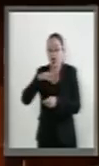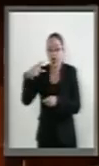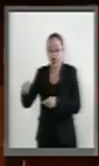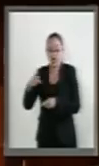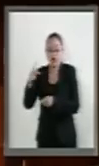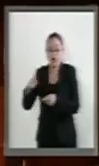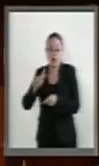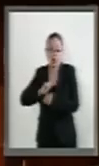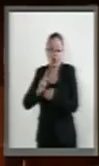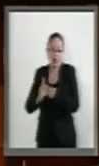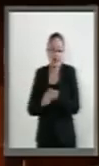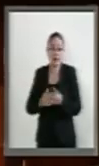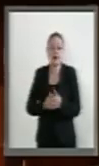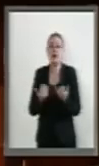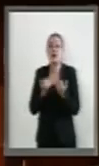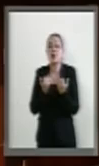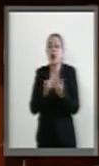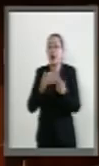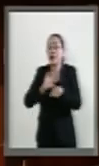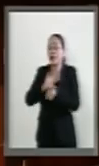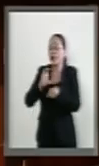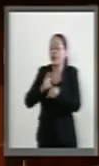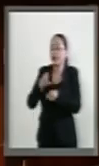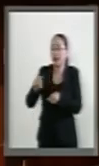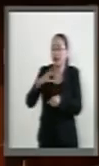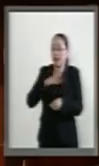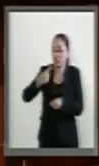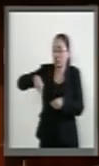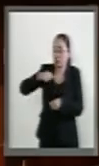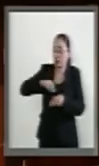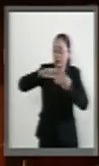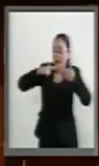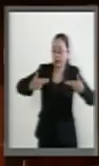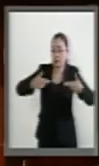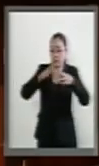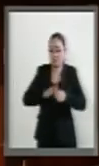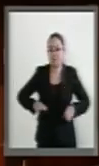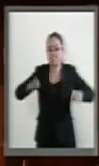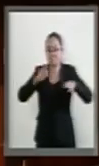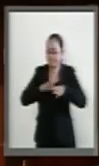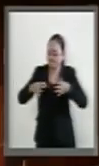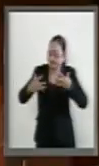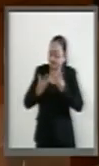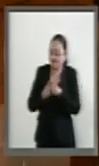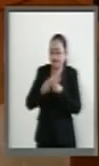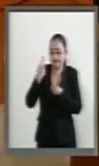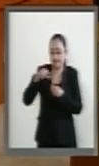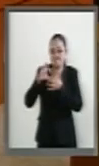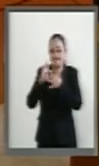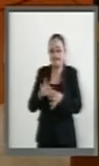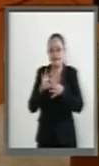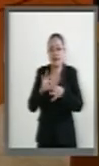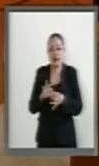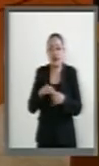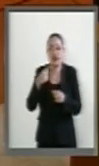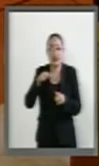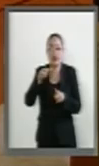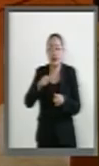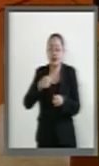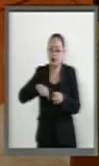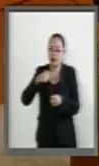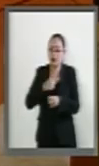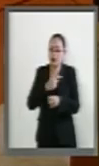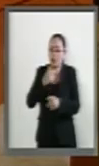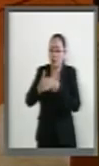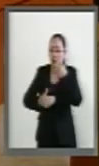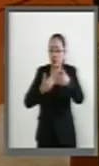isla. En Colombia, pues tenemos una enorme relación muy estrecha, de gran cooperación. Hemos acompañado su